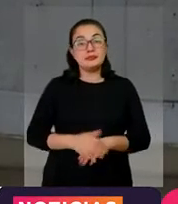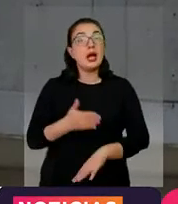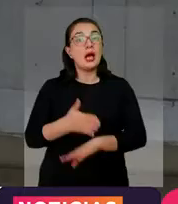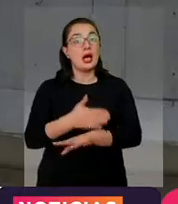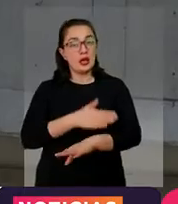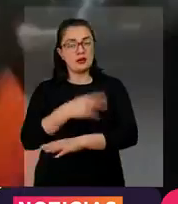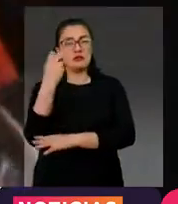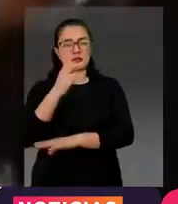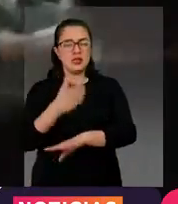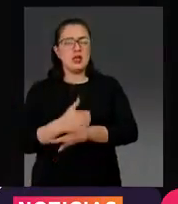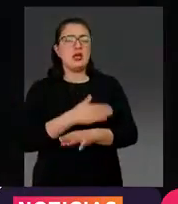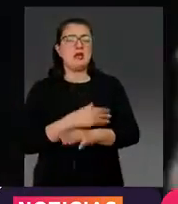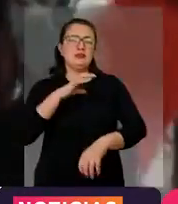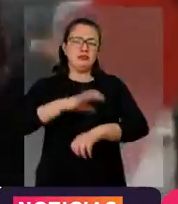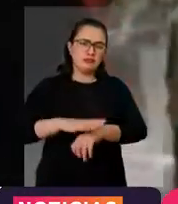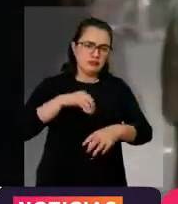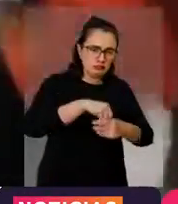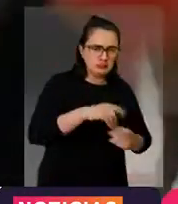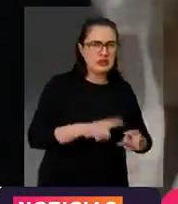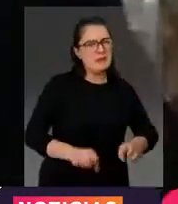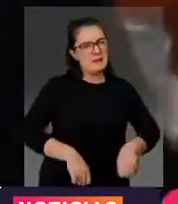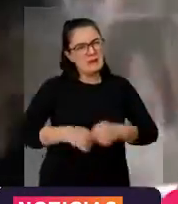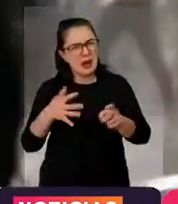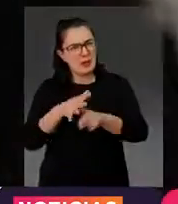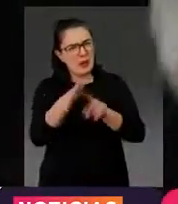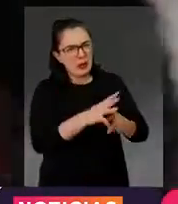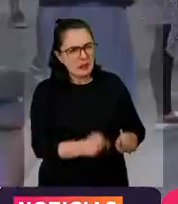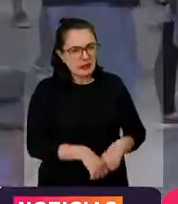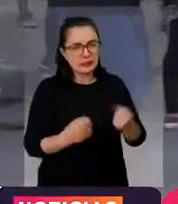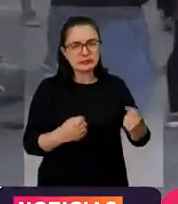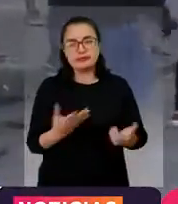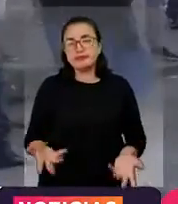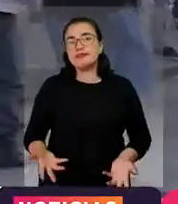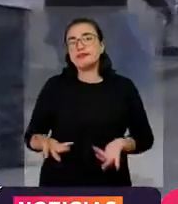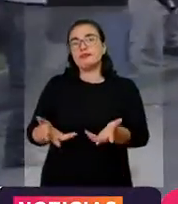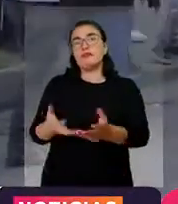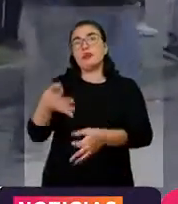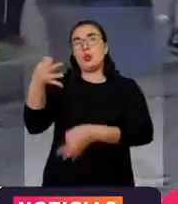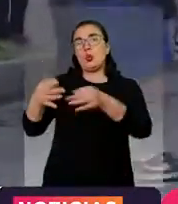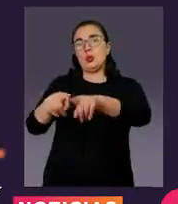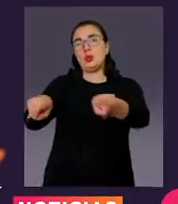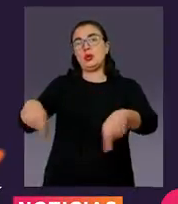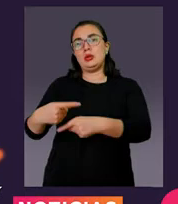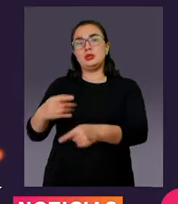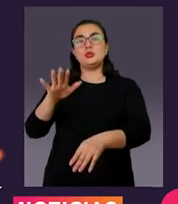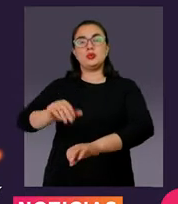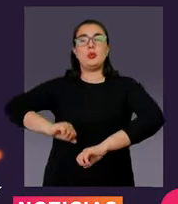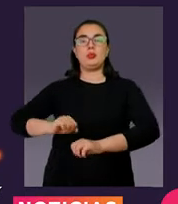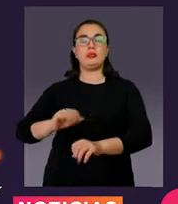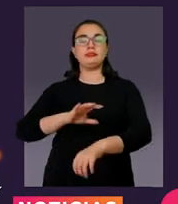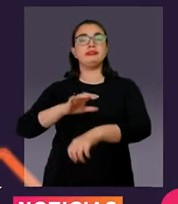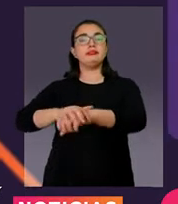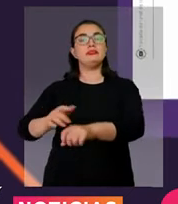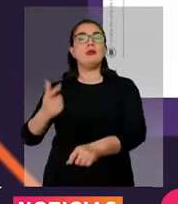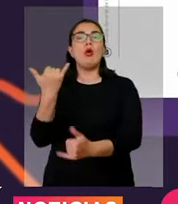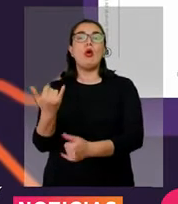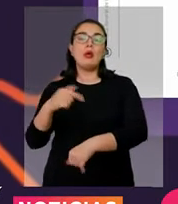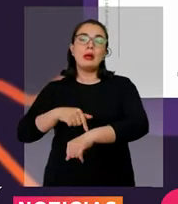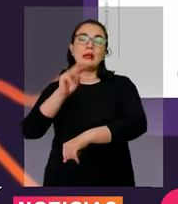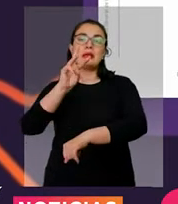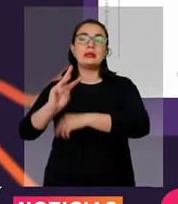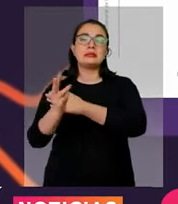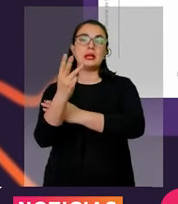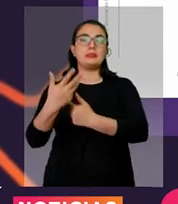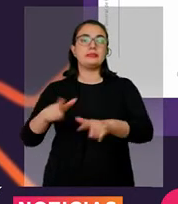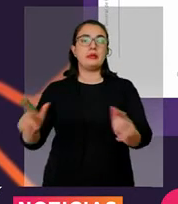delinquir y terrorismo agravado. Fueron dejados a disposición de un juzgado de garantías de Bogotá que los liberó hoy a las 3 de la madrugada. La funcionaria